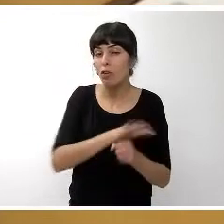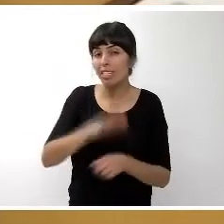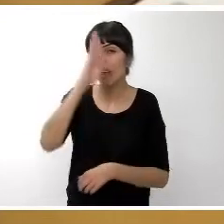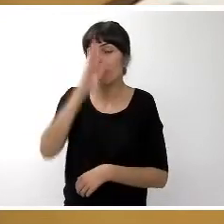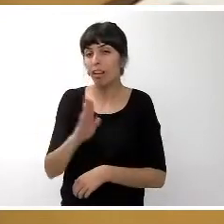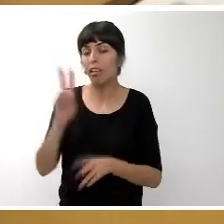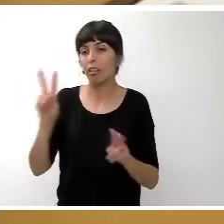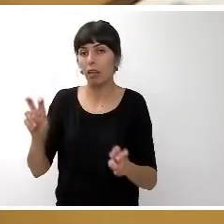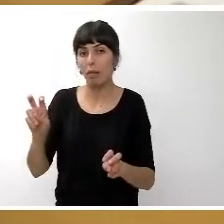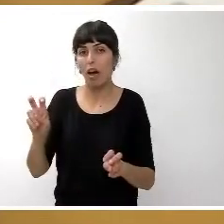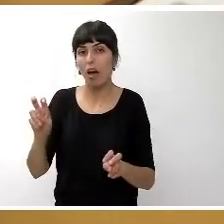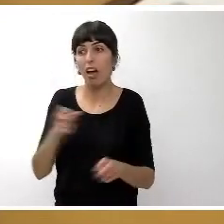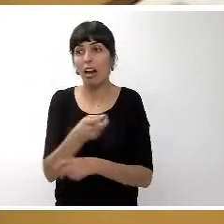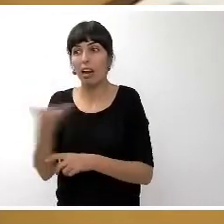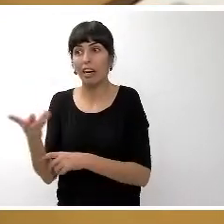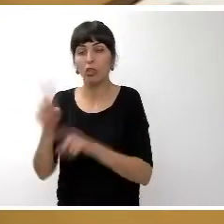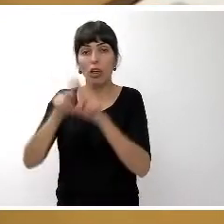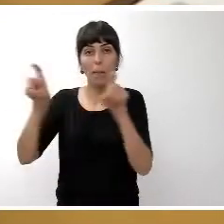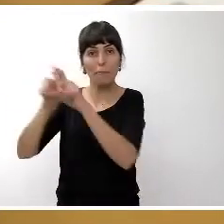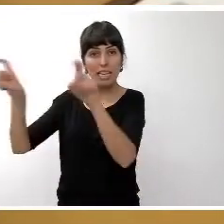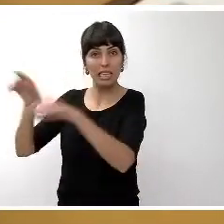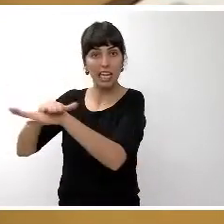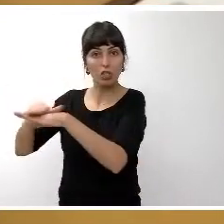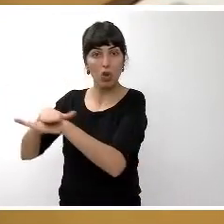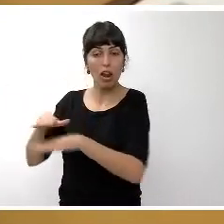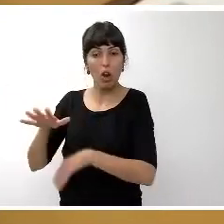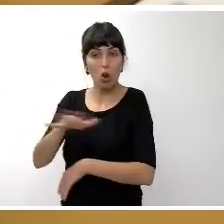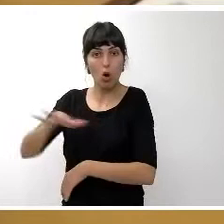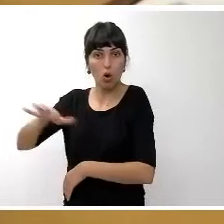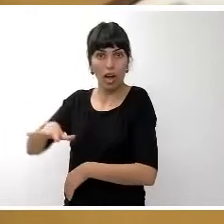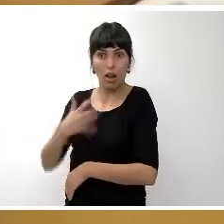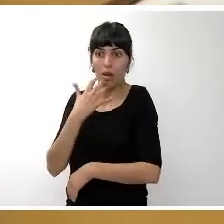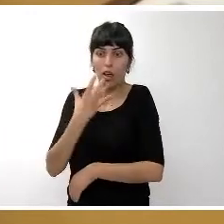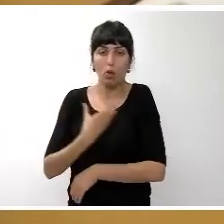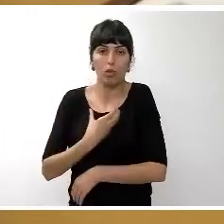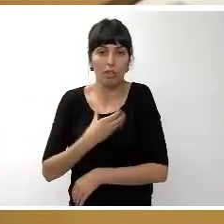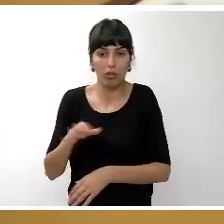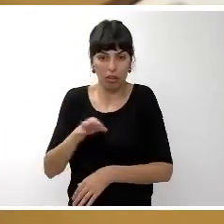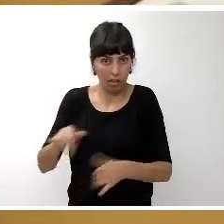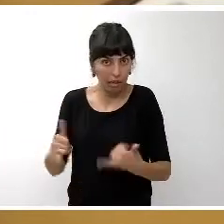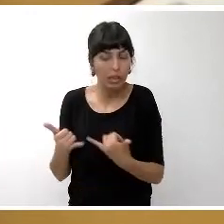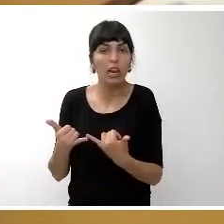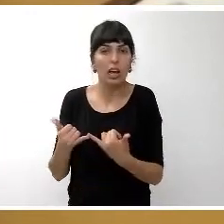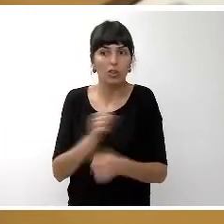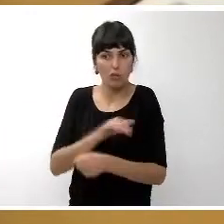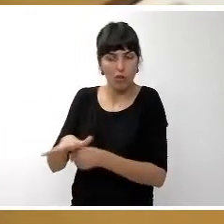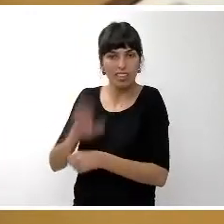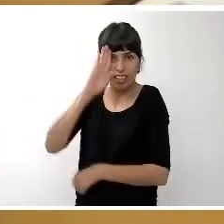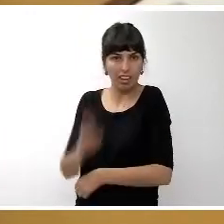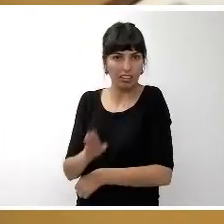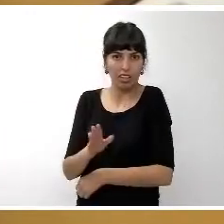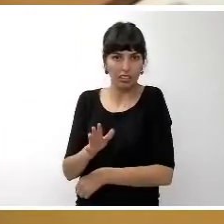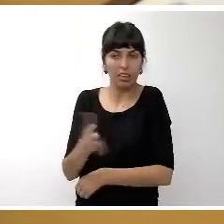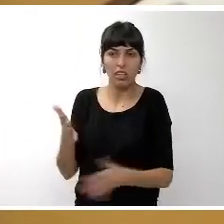aprobación del resto de las administraciones locales de los ayuntamientos de nuestra isla tendrá que emitirse